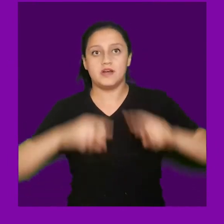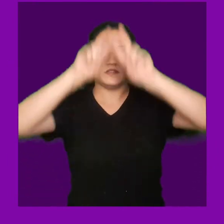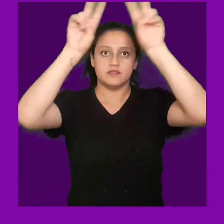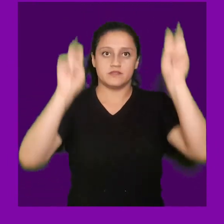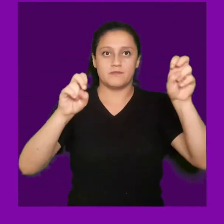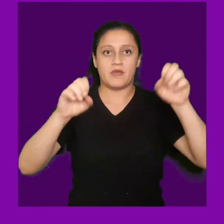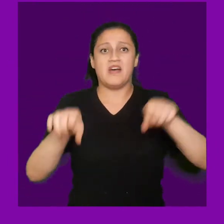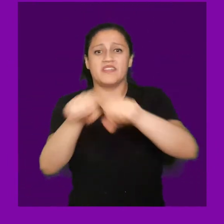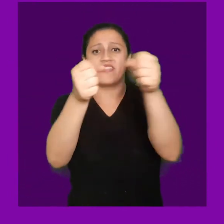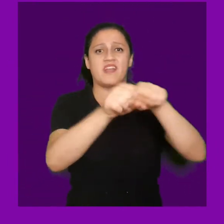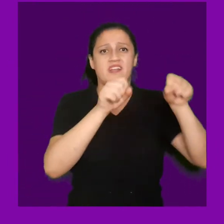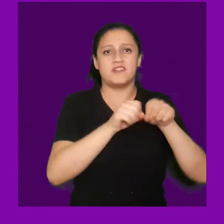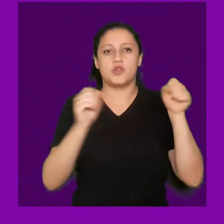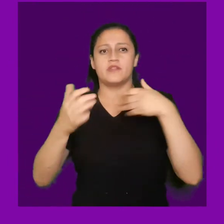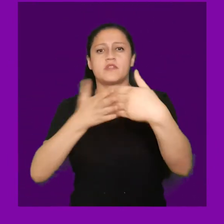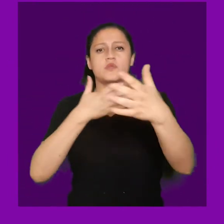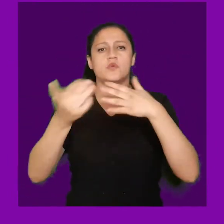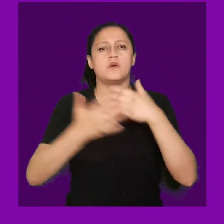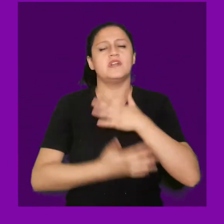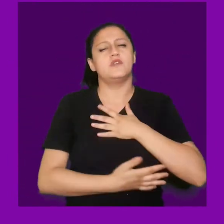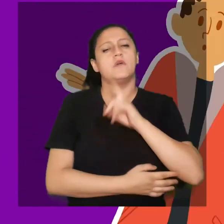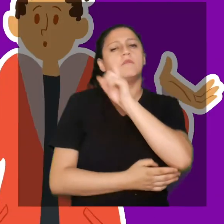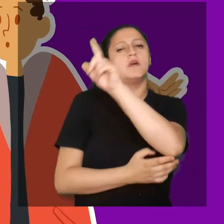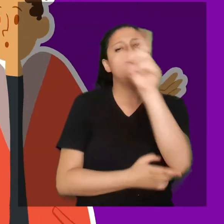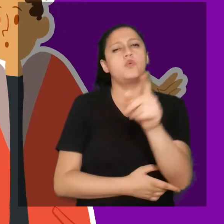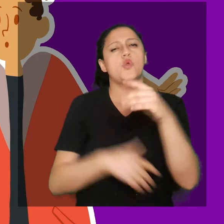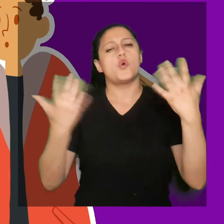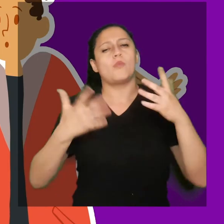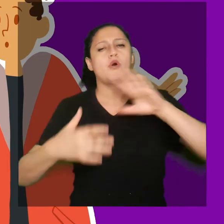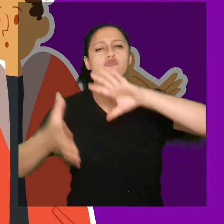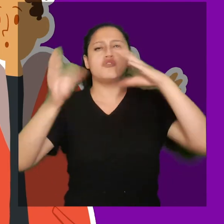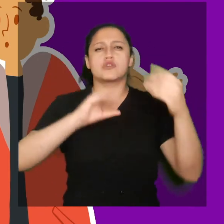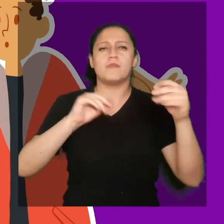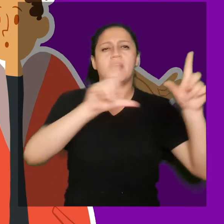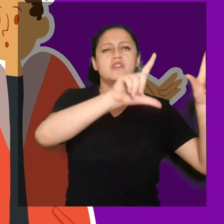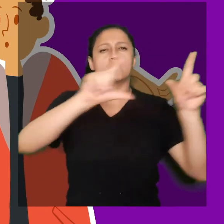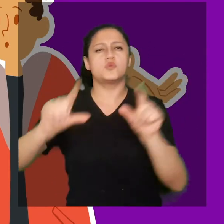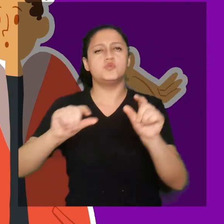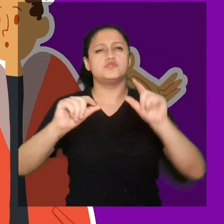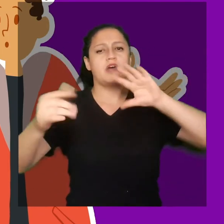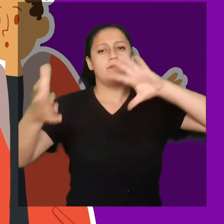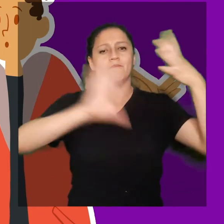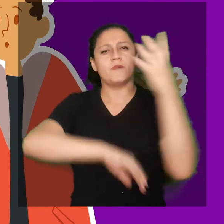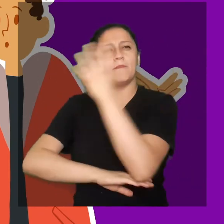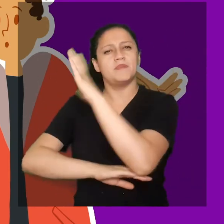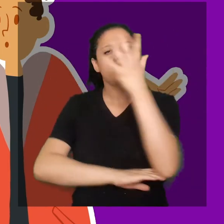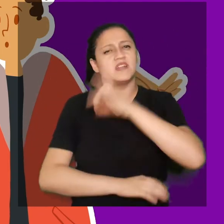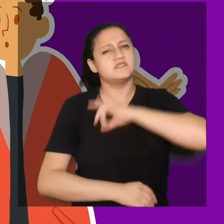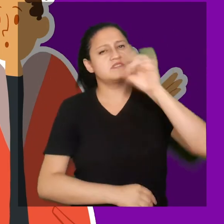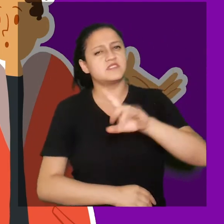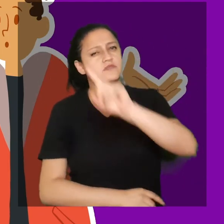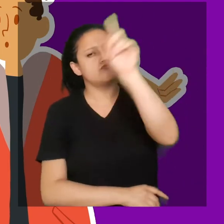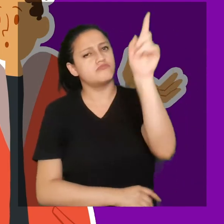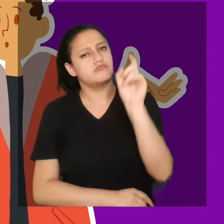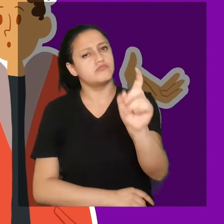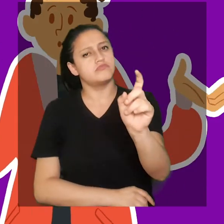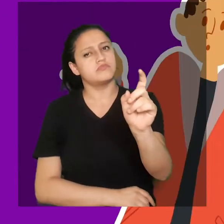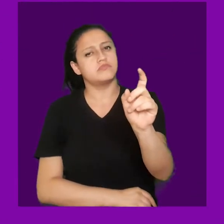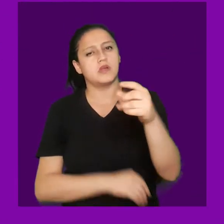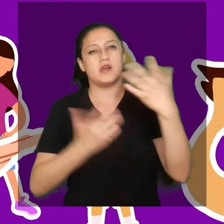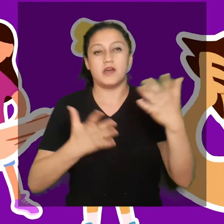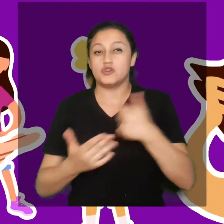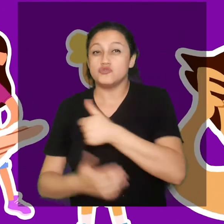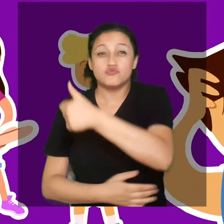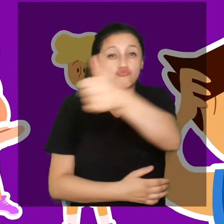Ahora, en cuanto a los desastres socionaturales, queremos preguntarnos, ¿qué formas de mitigación existen en Chile?